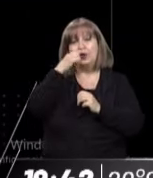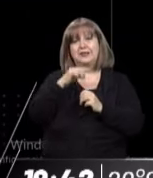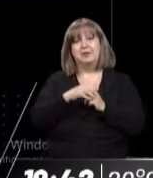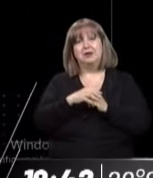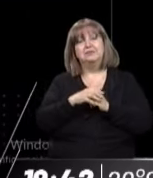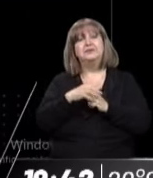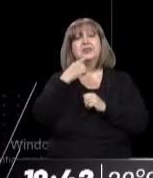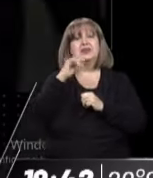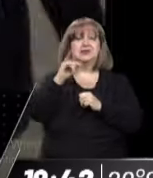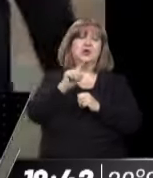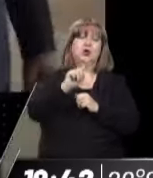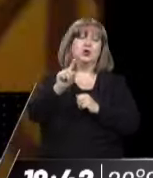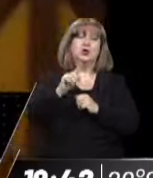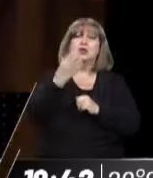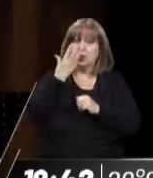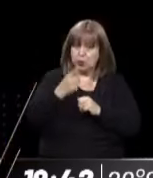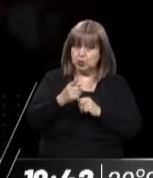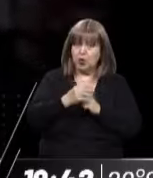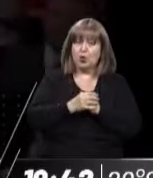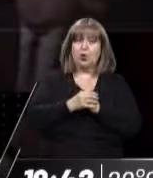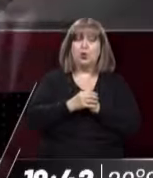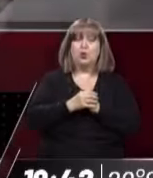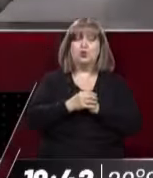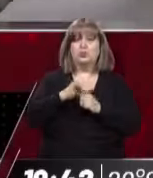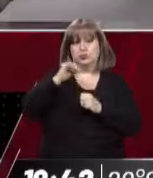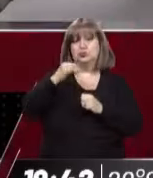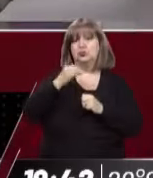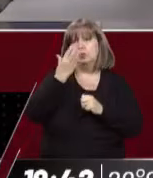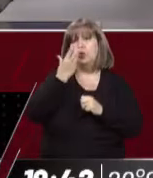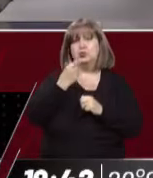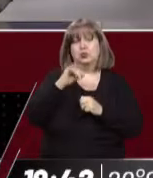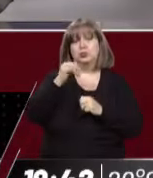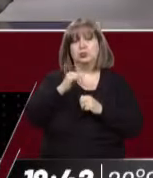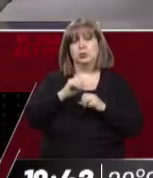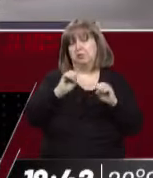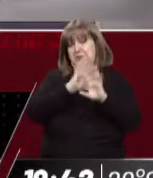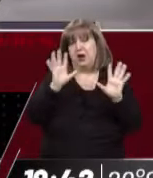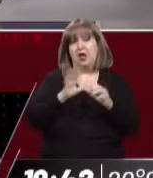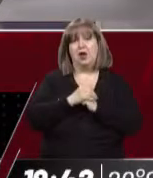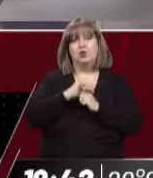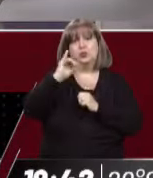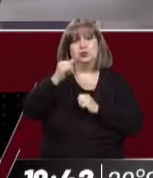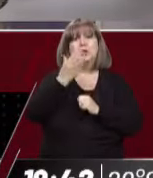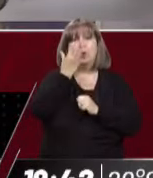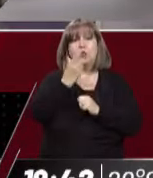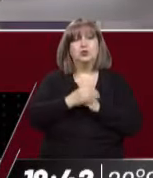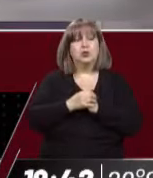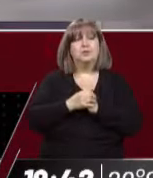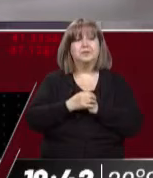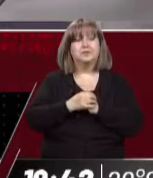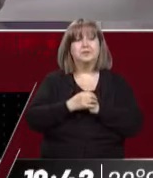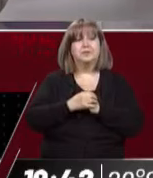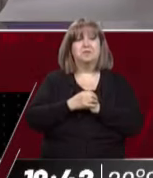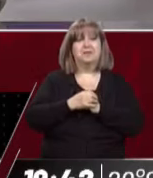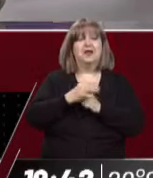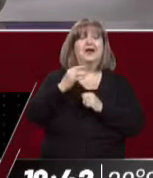tiene que ser por sí o por no. ¿Te gustó la película? Sí, mucho. Bien, queda claro entonces, esto le va a llegar a dar inseguramente, así